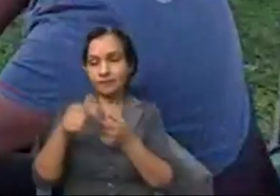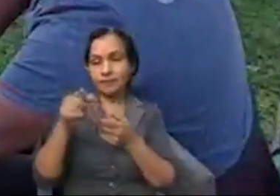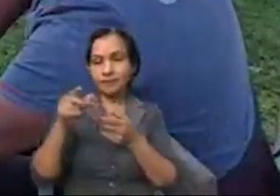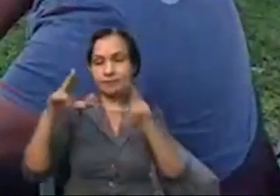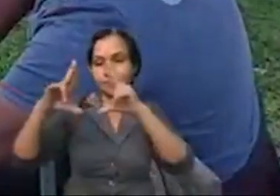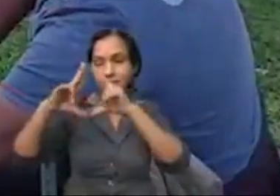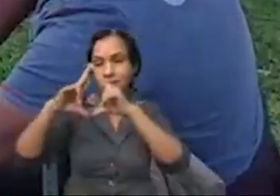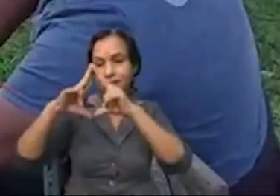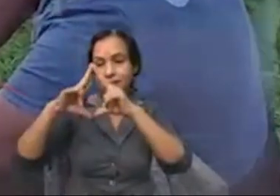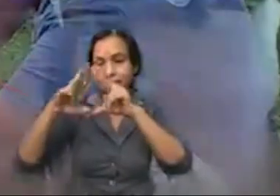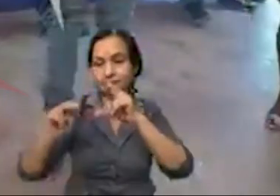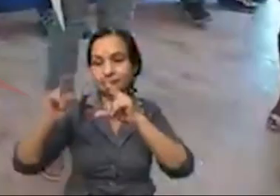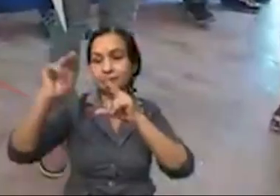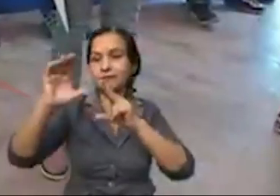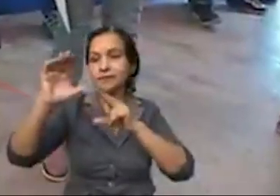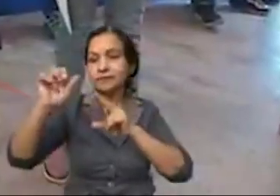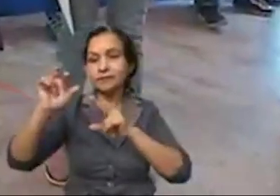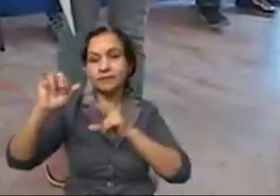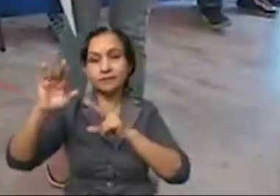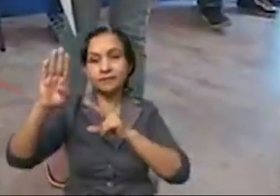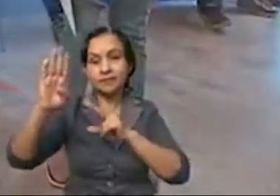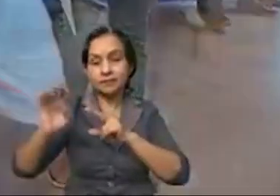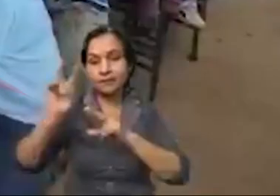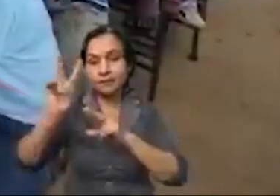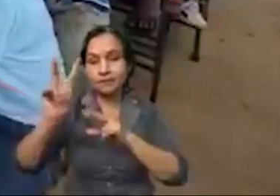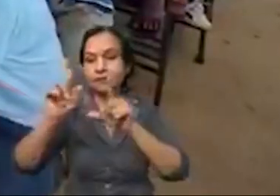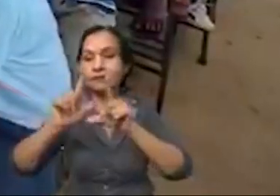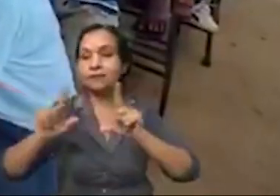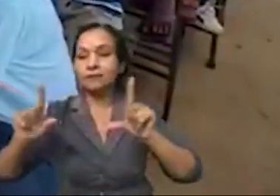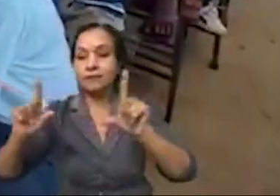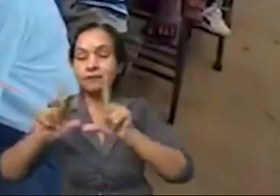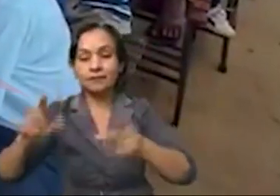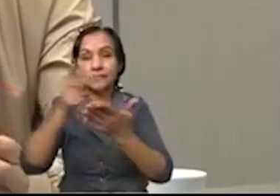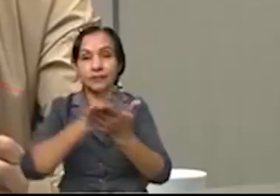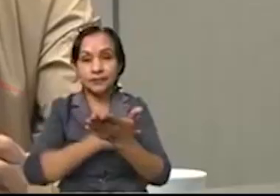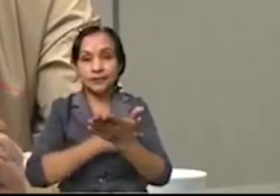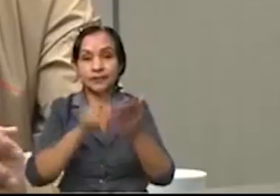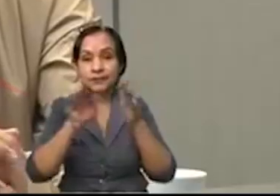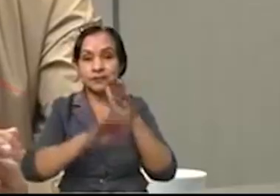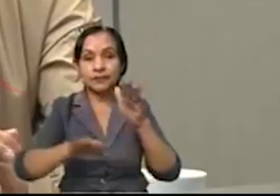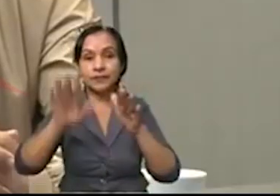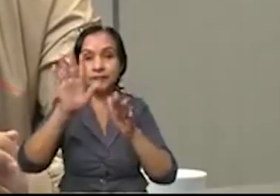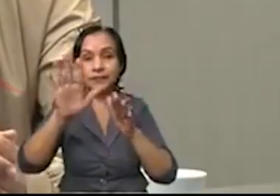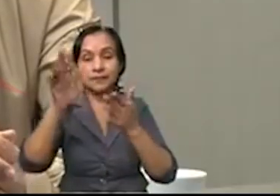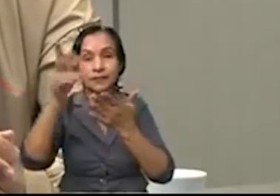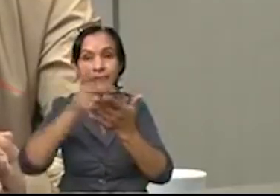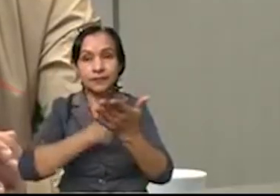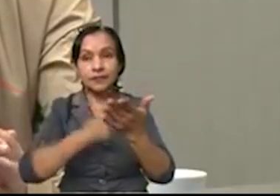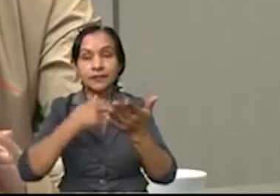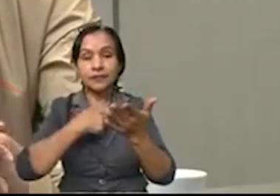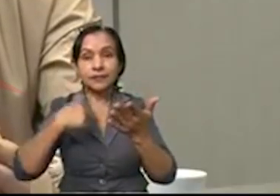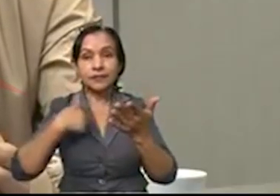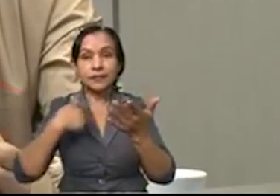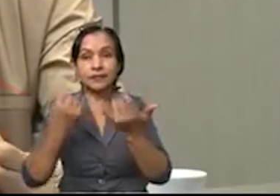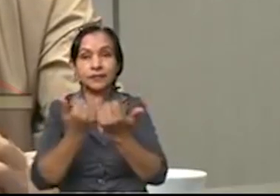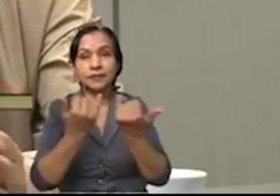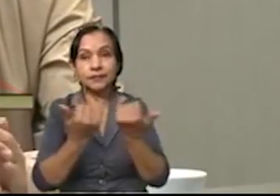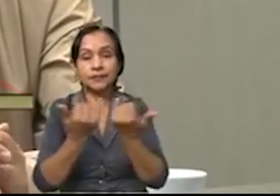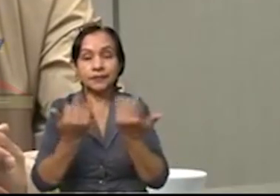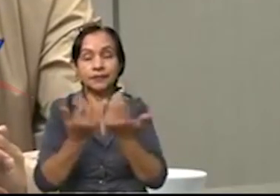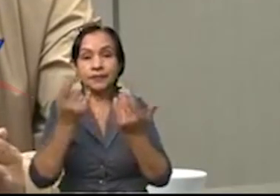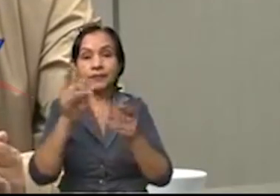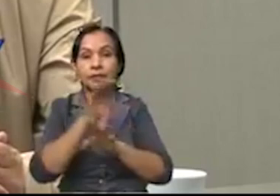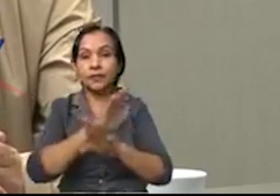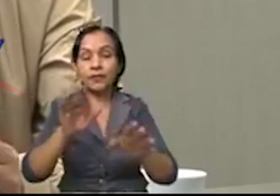boga, hay 38 proyectos, 33 proyectos, perdón, más cinco proyectos de infraestructura social que están para